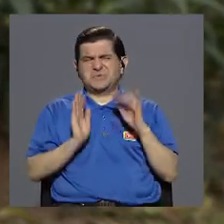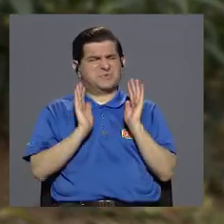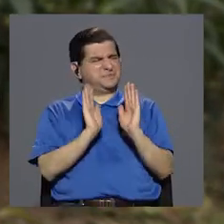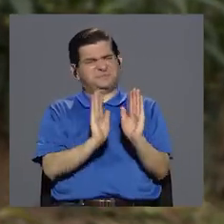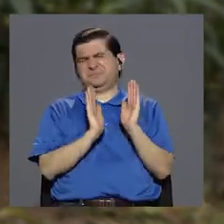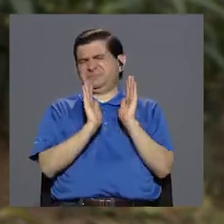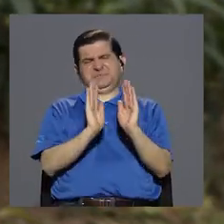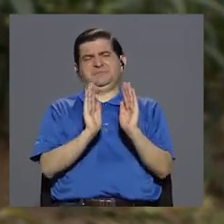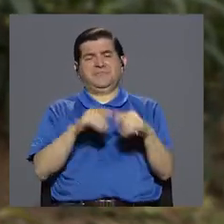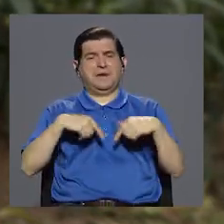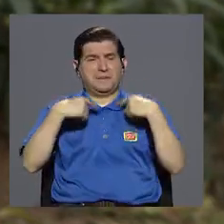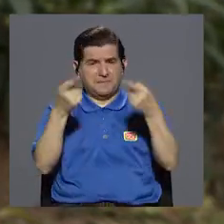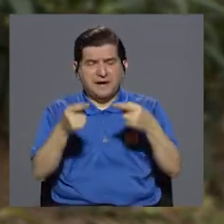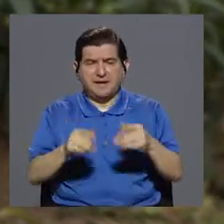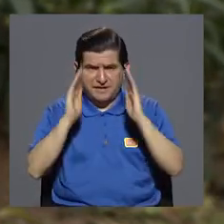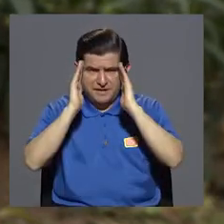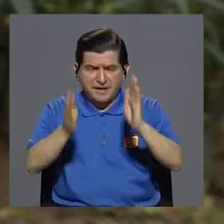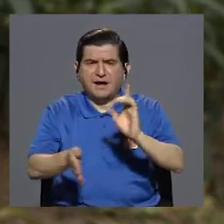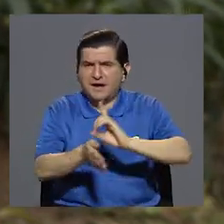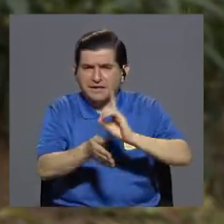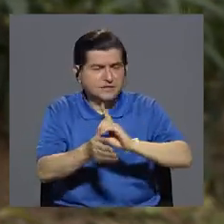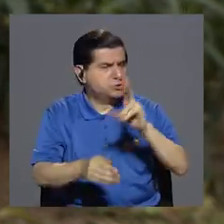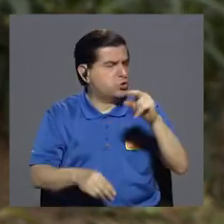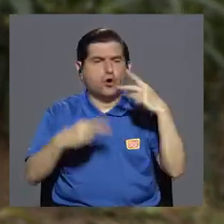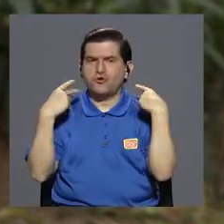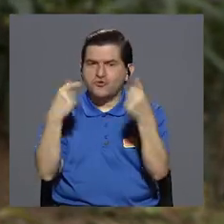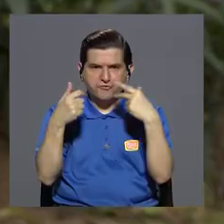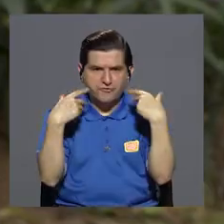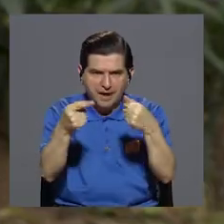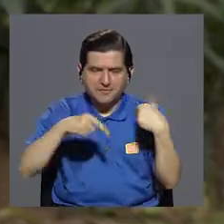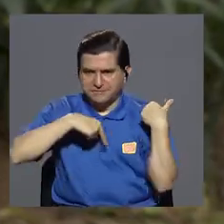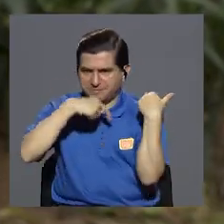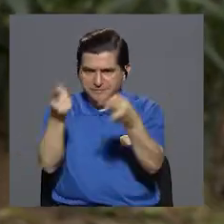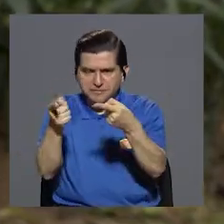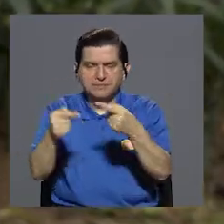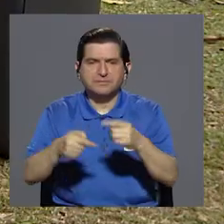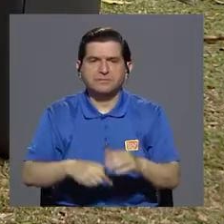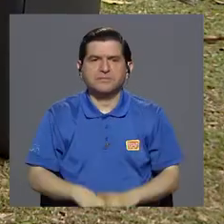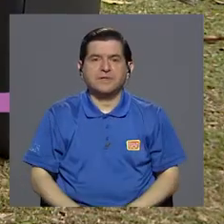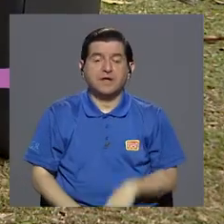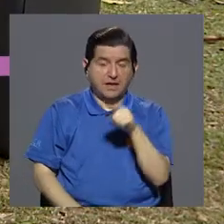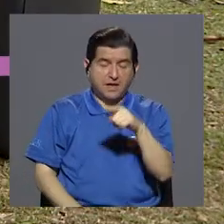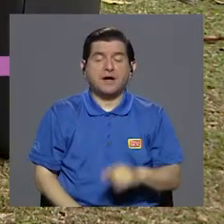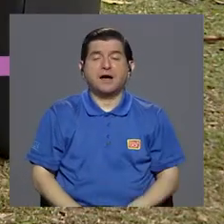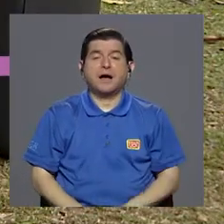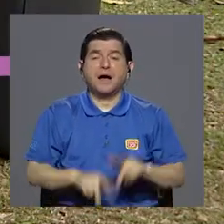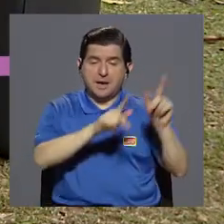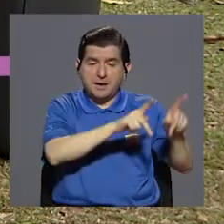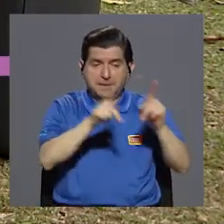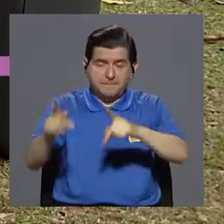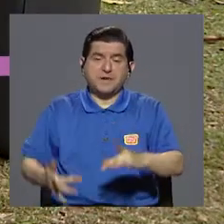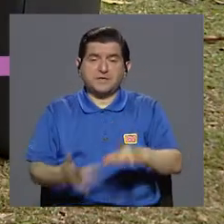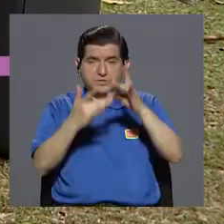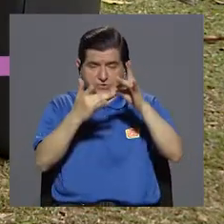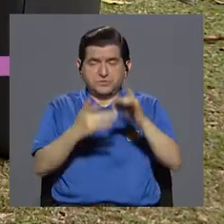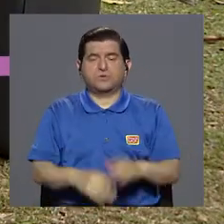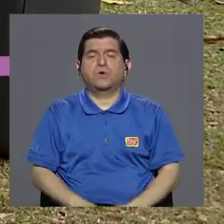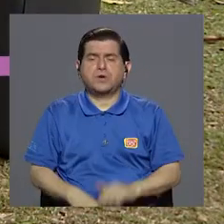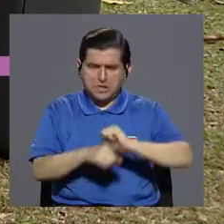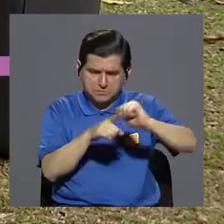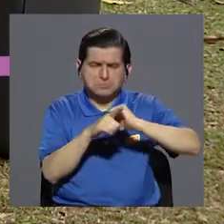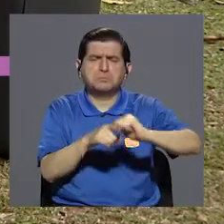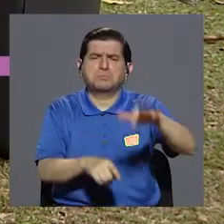se tiene a ir a un centro de salud, sino más bien rápidamente acudir al centro de salud. En el centro de salud hay personal especializado,